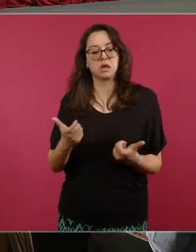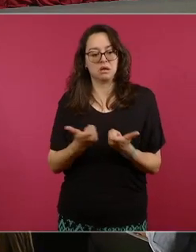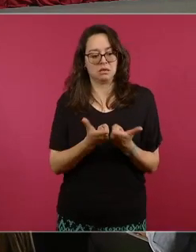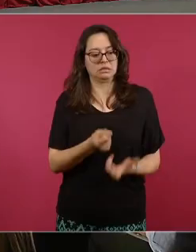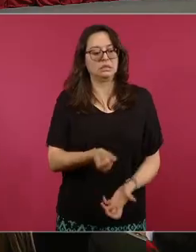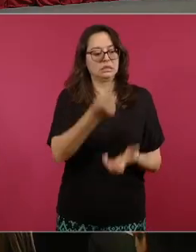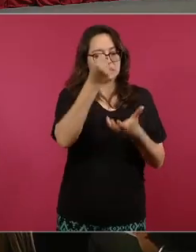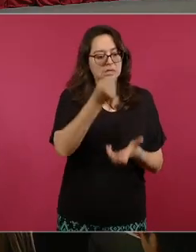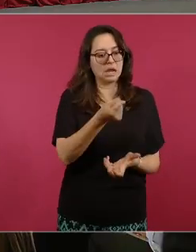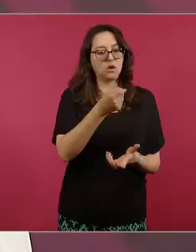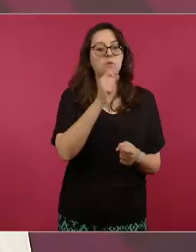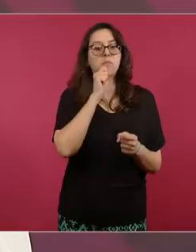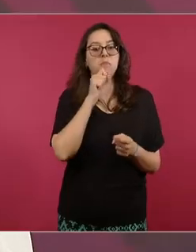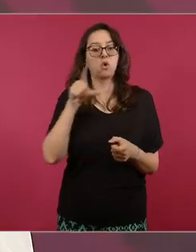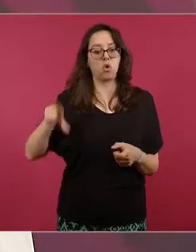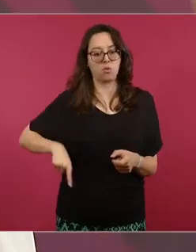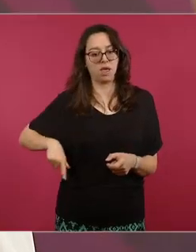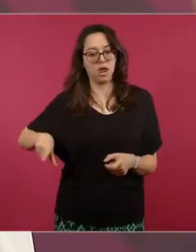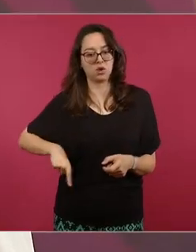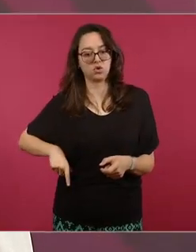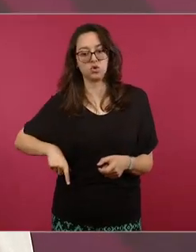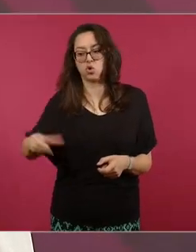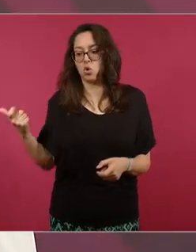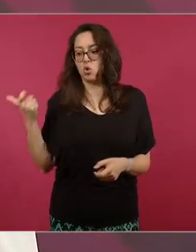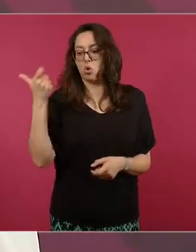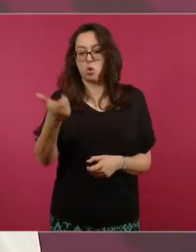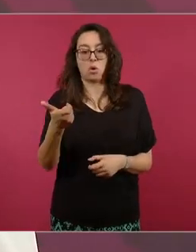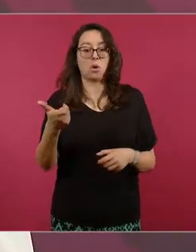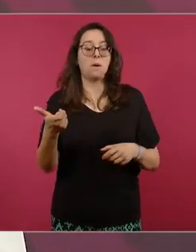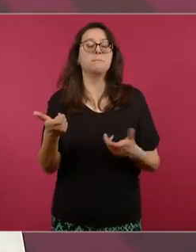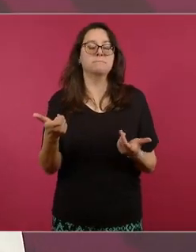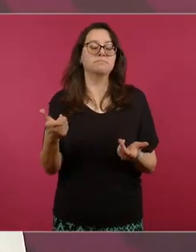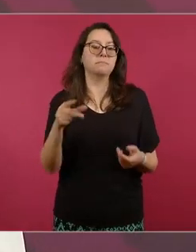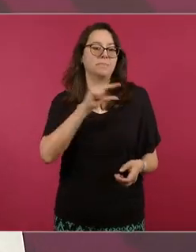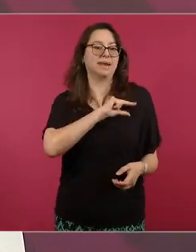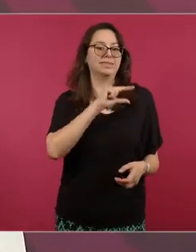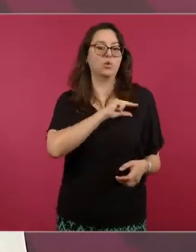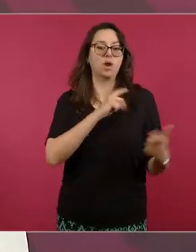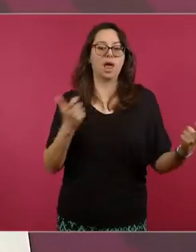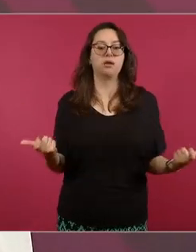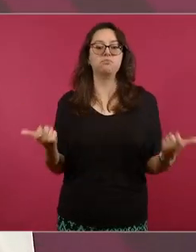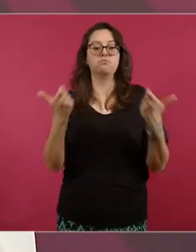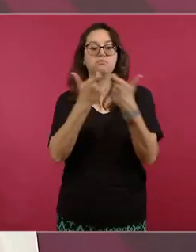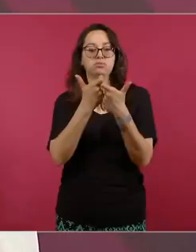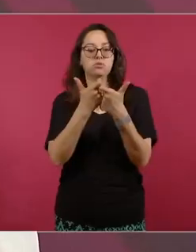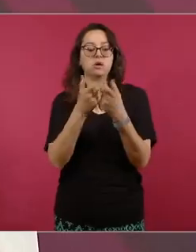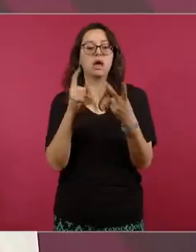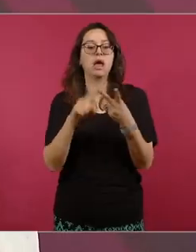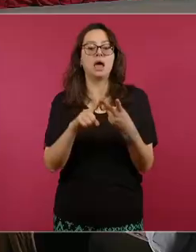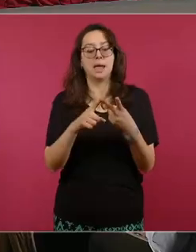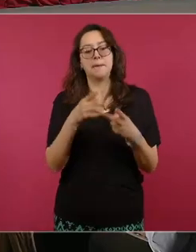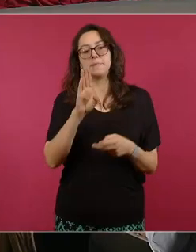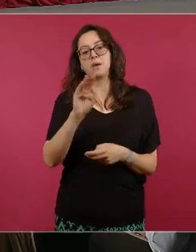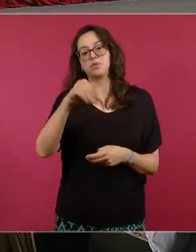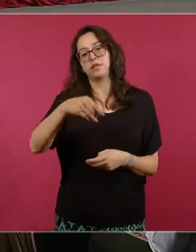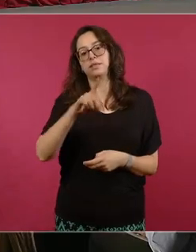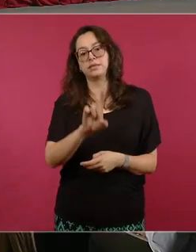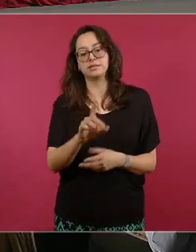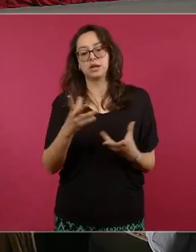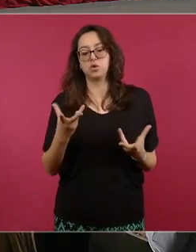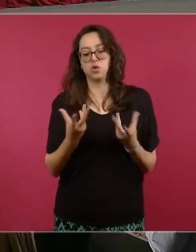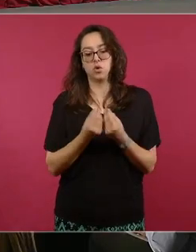públicos como recursos privados y de la banca de desarrollo, y tiene que ver con la